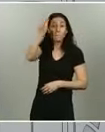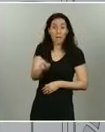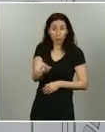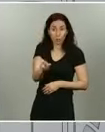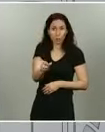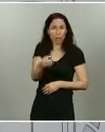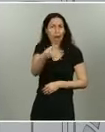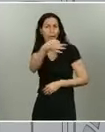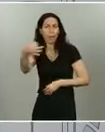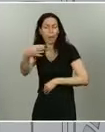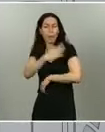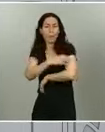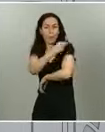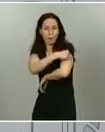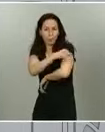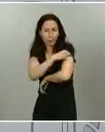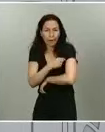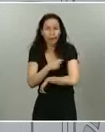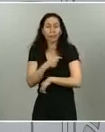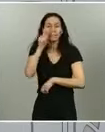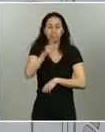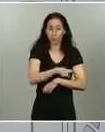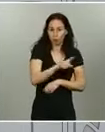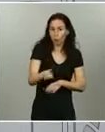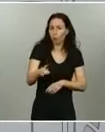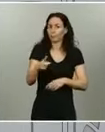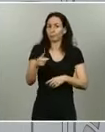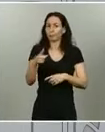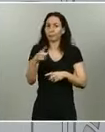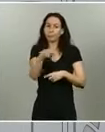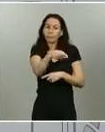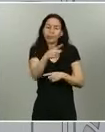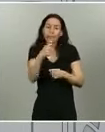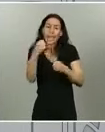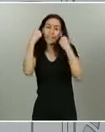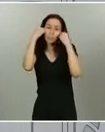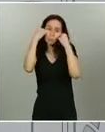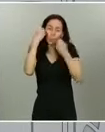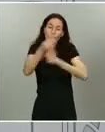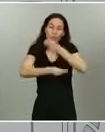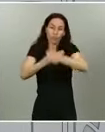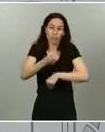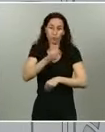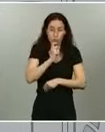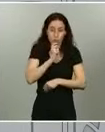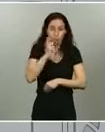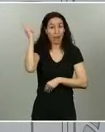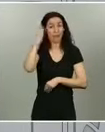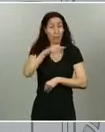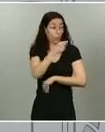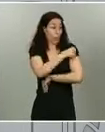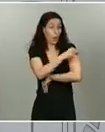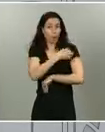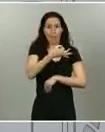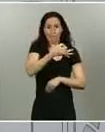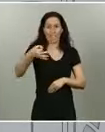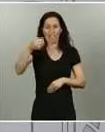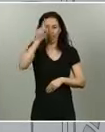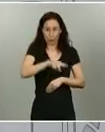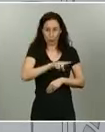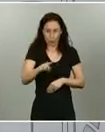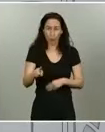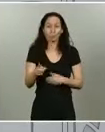¿Cómo se van a poder realizar esos estudios necesarios para saber si una vacuna es eficaz o no? ¿En qué países, en qué